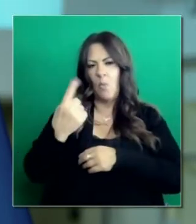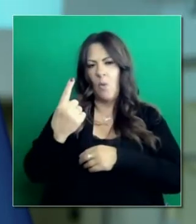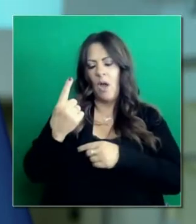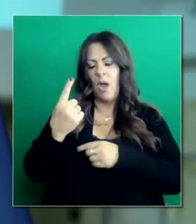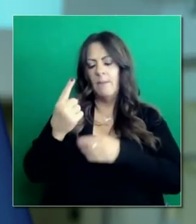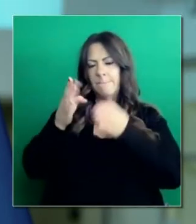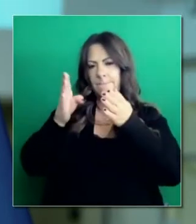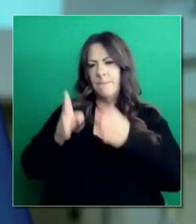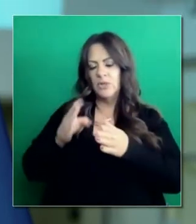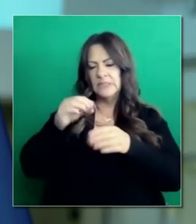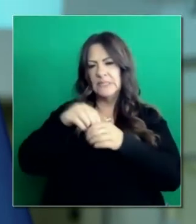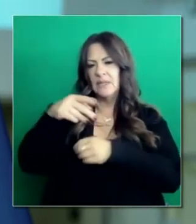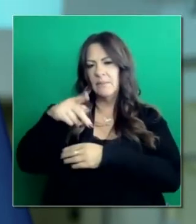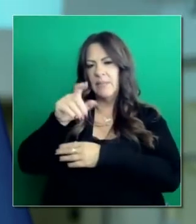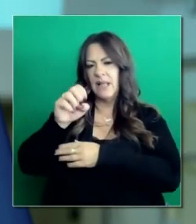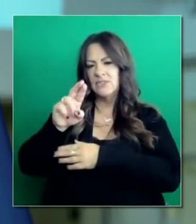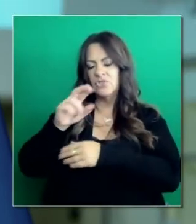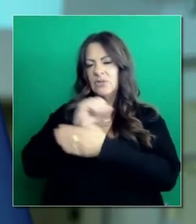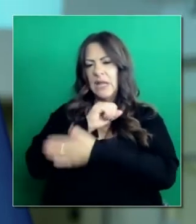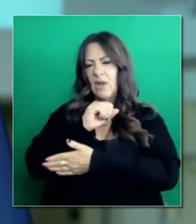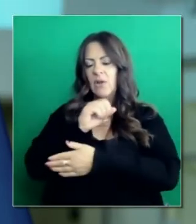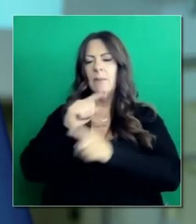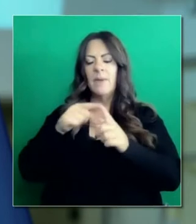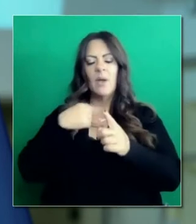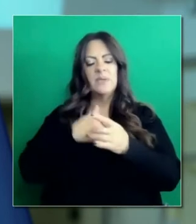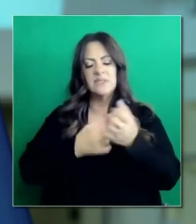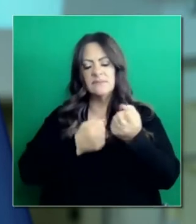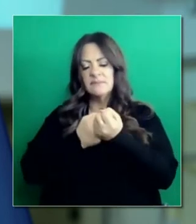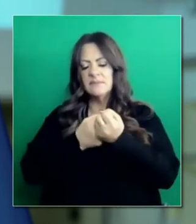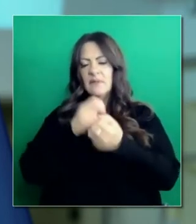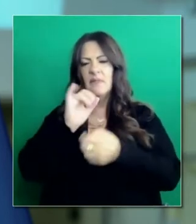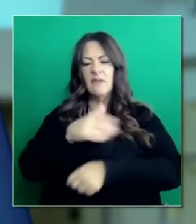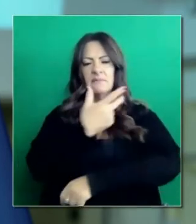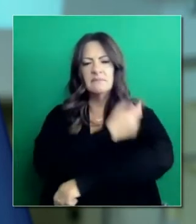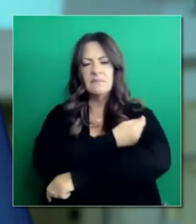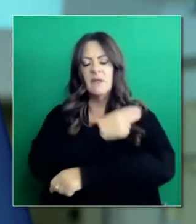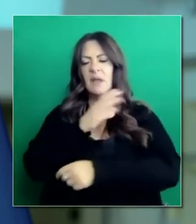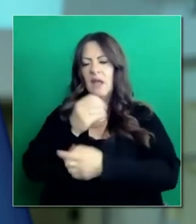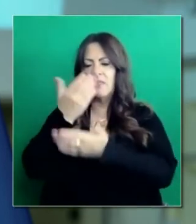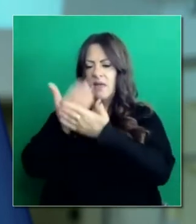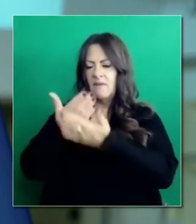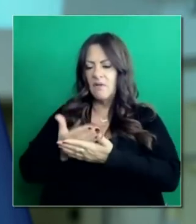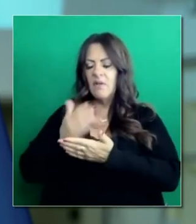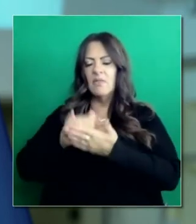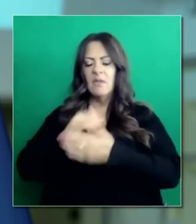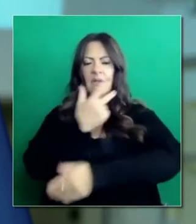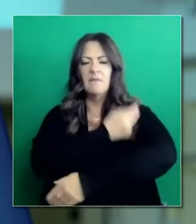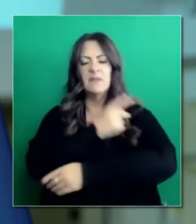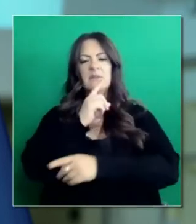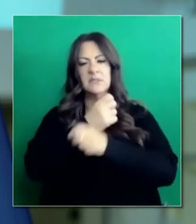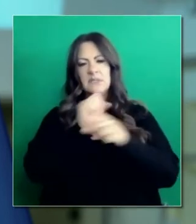muy de cerca. Y aún así apoyamos todos los datos abrumadores de que son seguras estas vacunas.